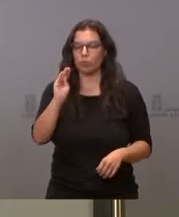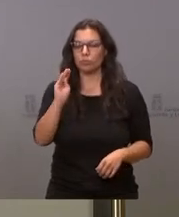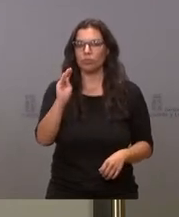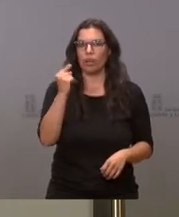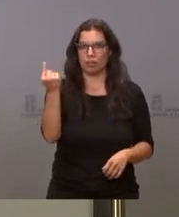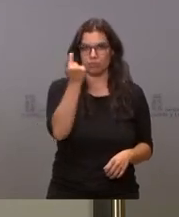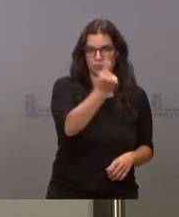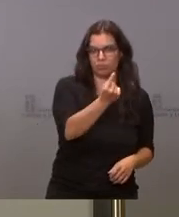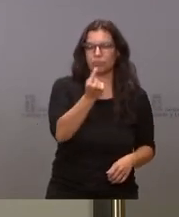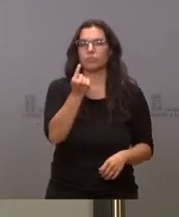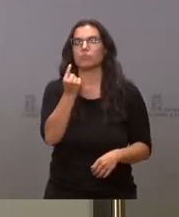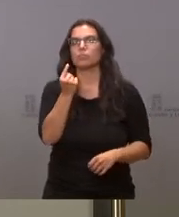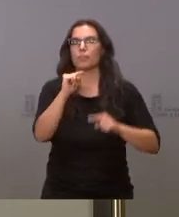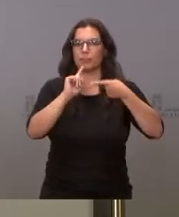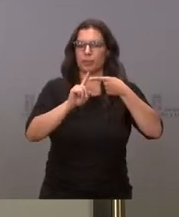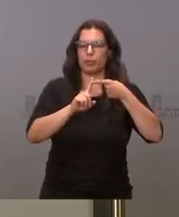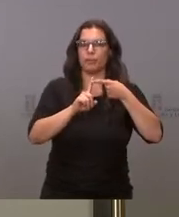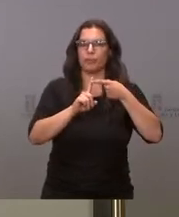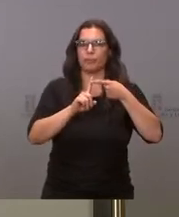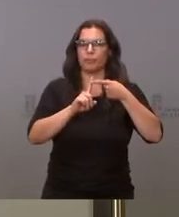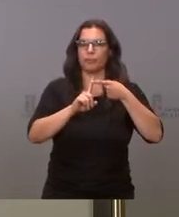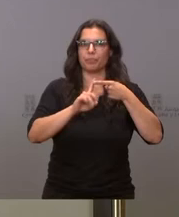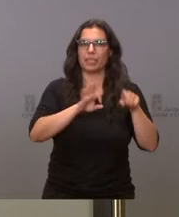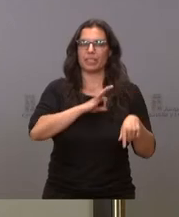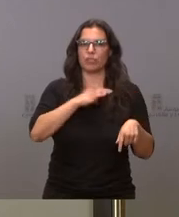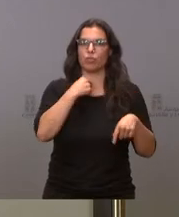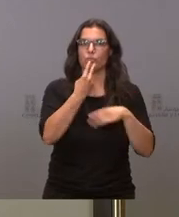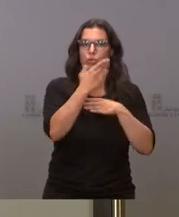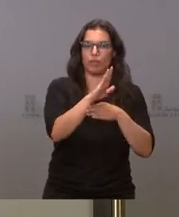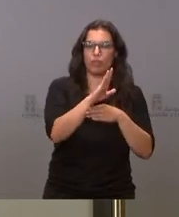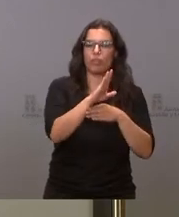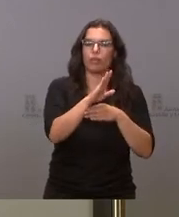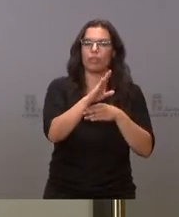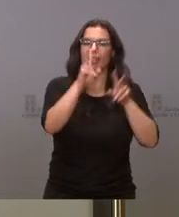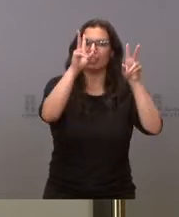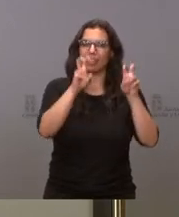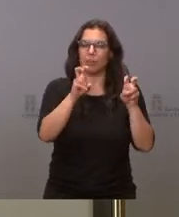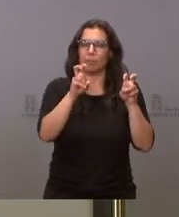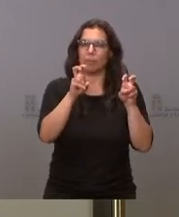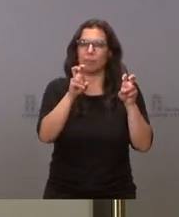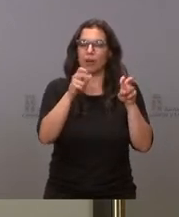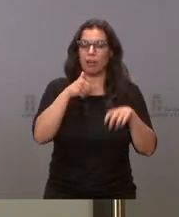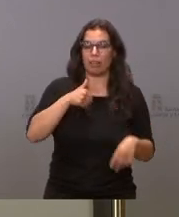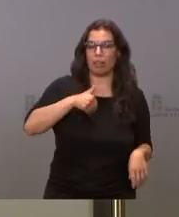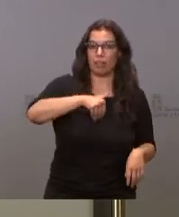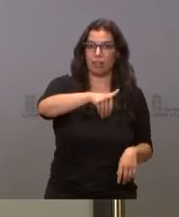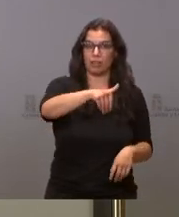a cada uno de ustedes. En primer lugar, al señor portavoz de la Junta, en relación a la próxima